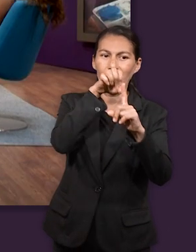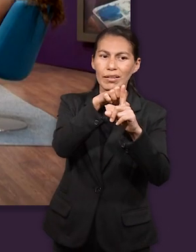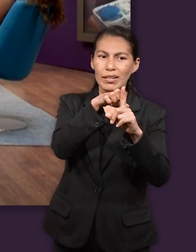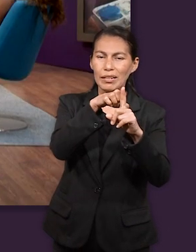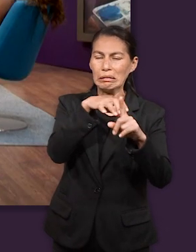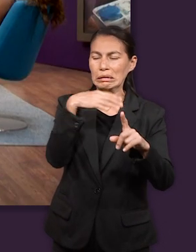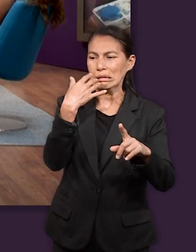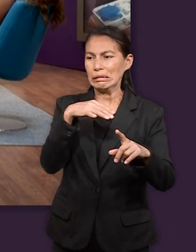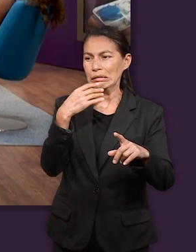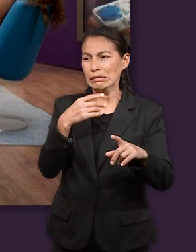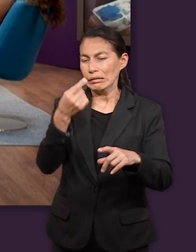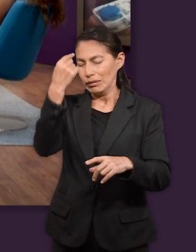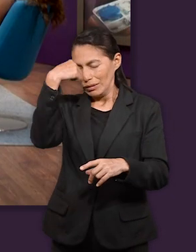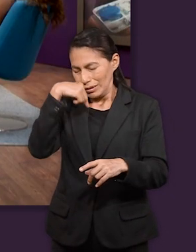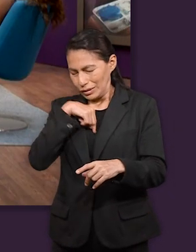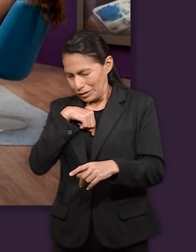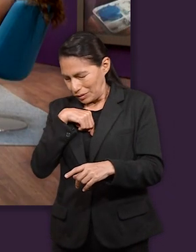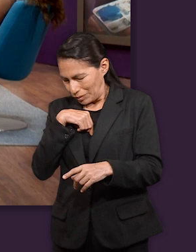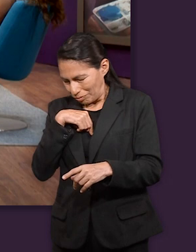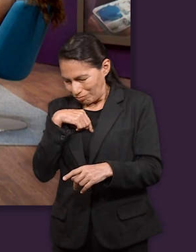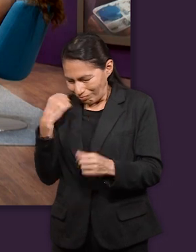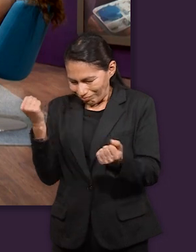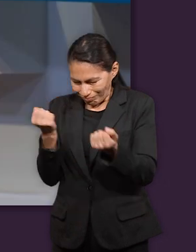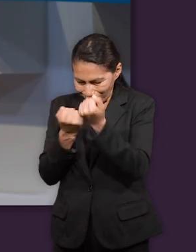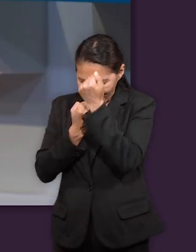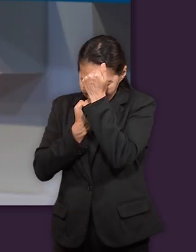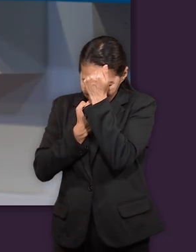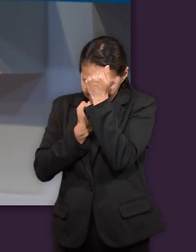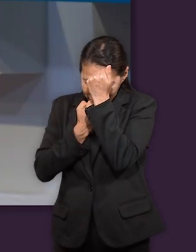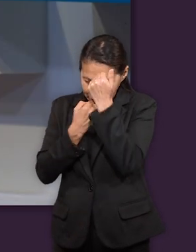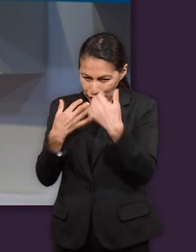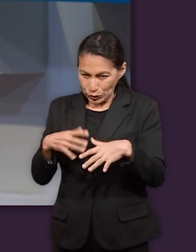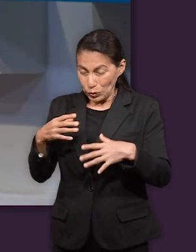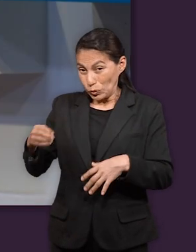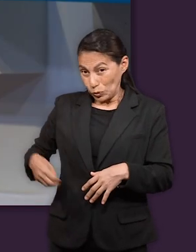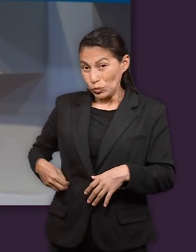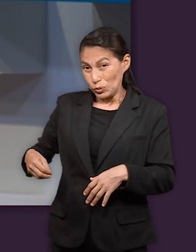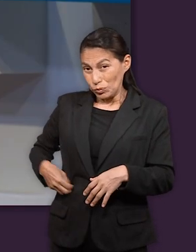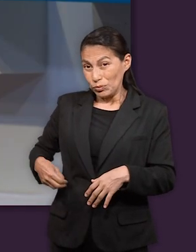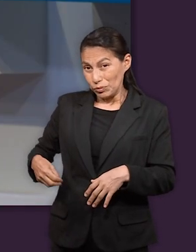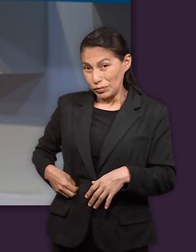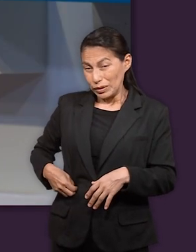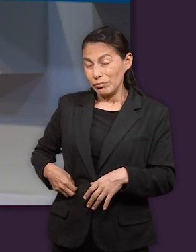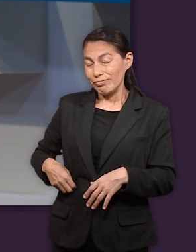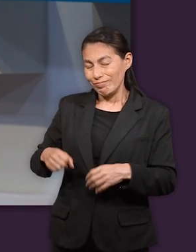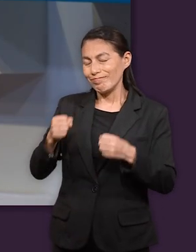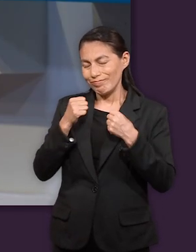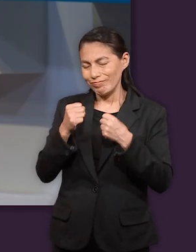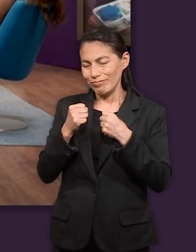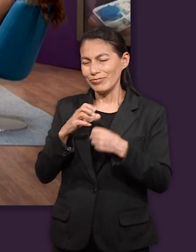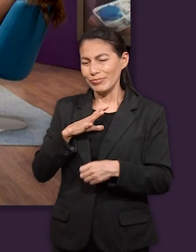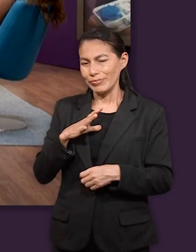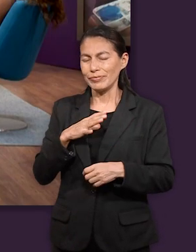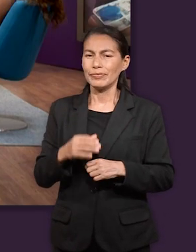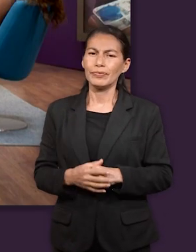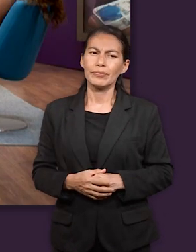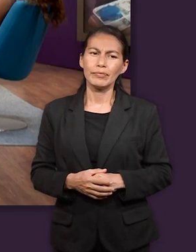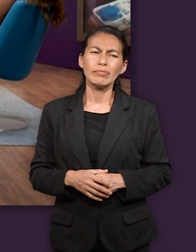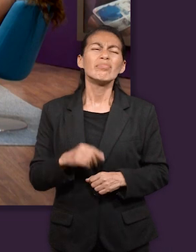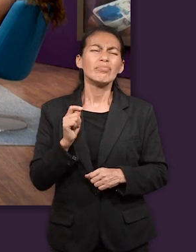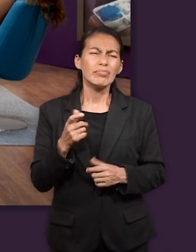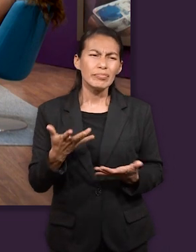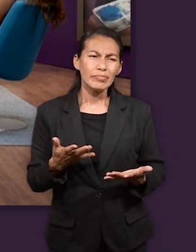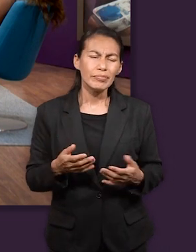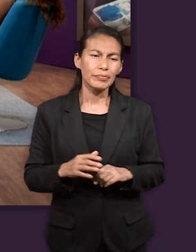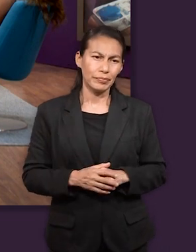sin duda que había marcado sus vidas y tenían algún sentimiento todavía un sentimiento de culpa muy fuerte ¿qué